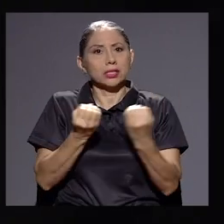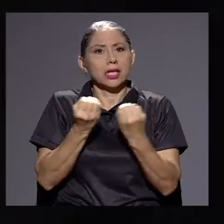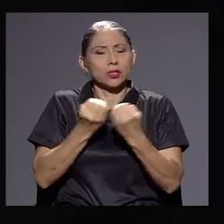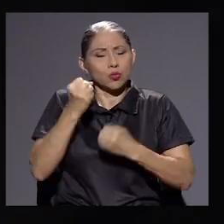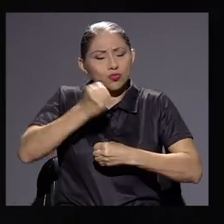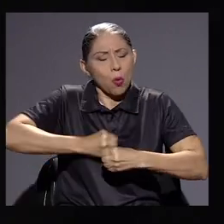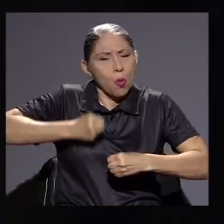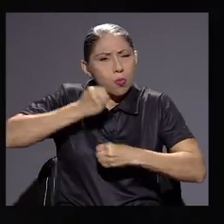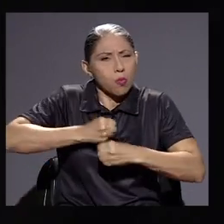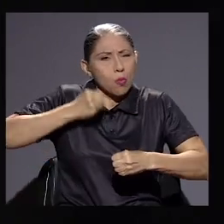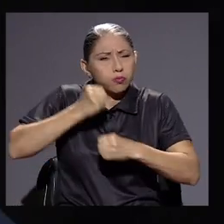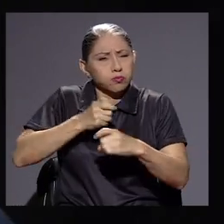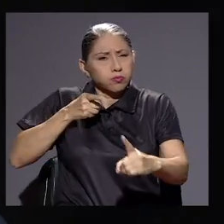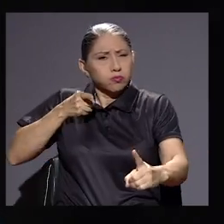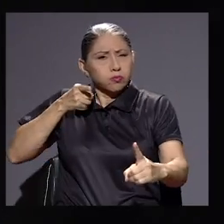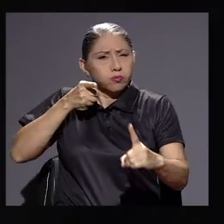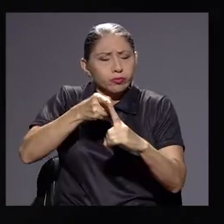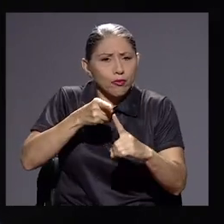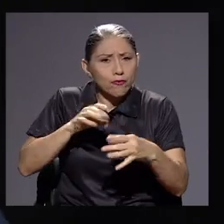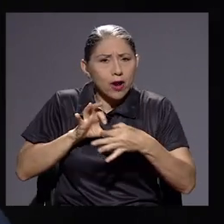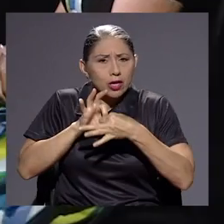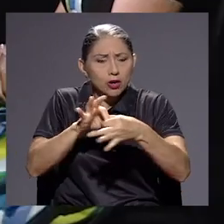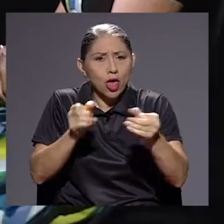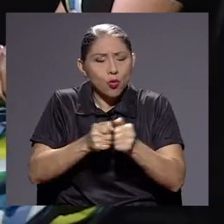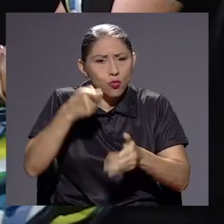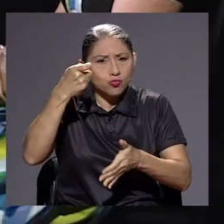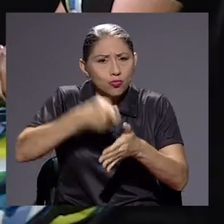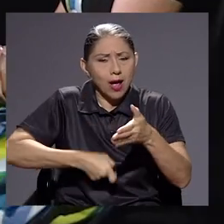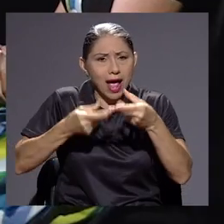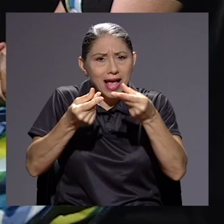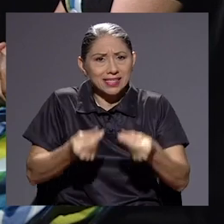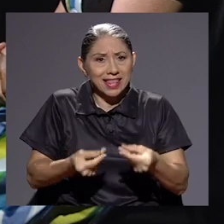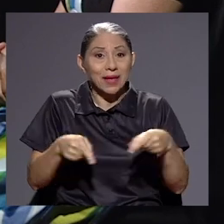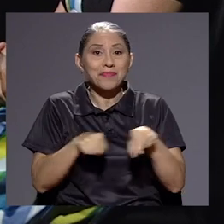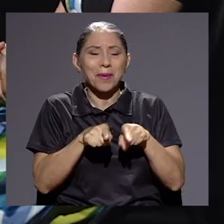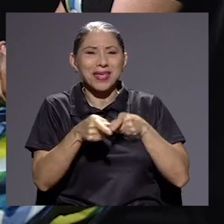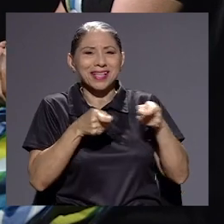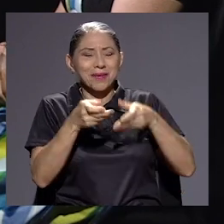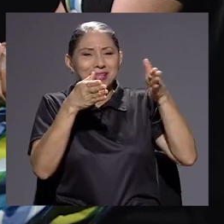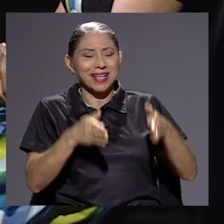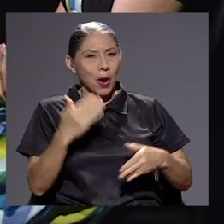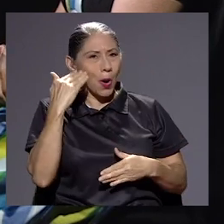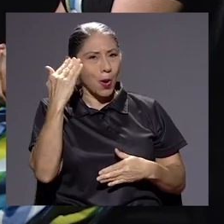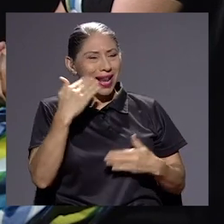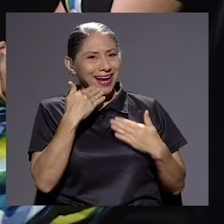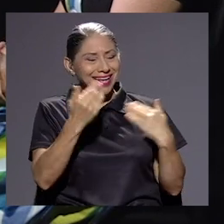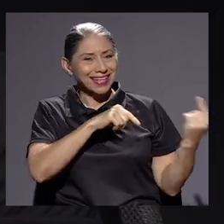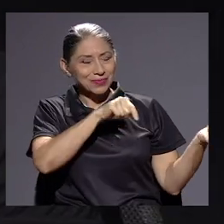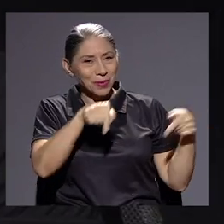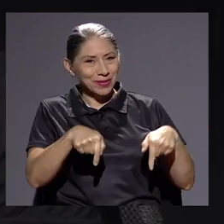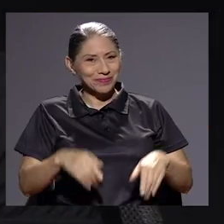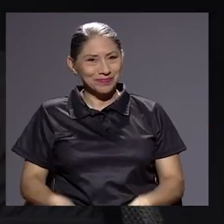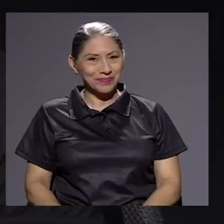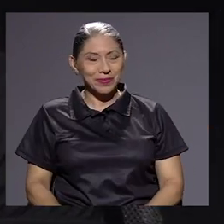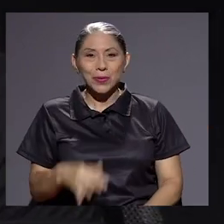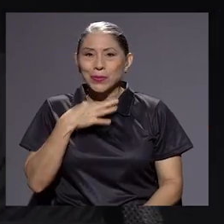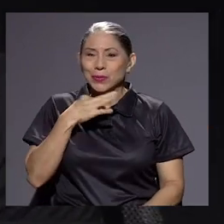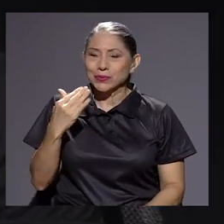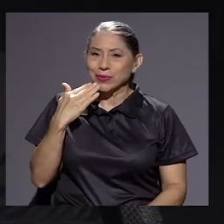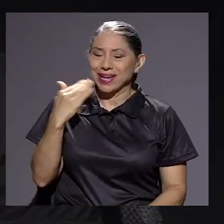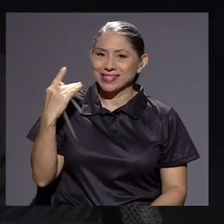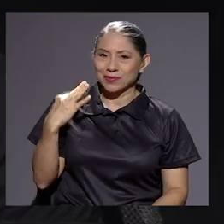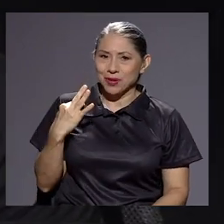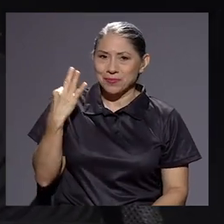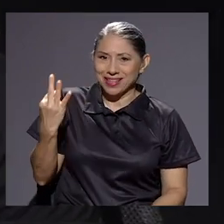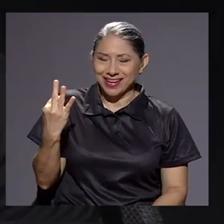en torno a todo lo que tiene que ver con Hacienda y además es también administradora. Hola, don Amanda, gracias por estar con nosotros. Un gusto, gracias